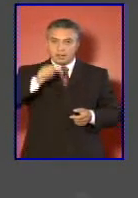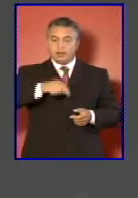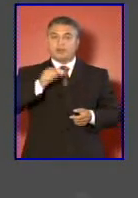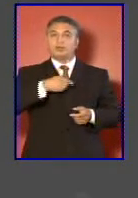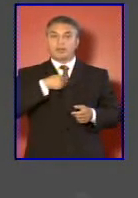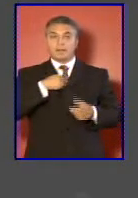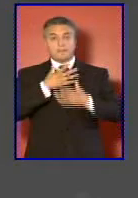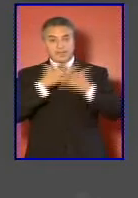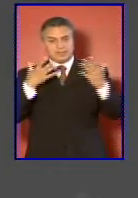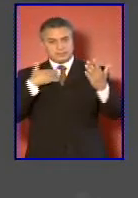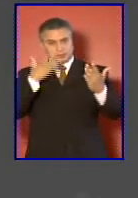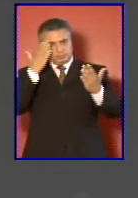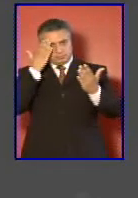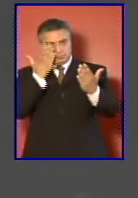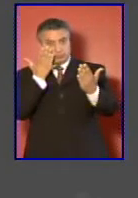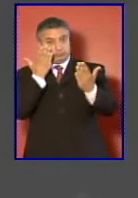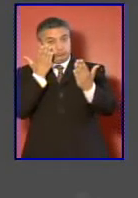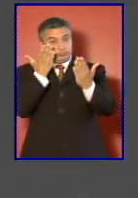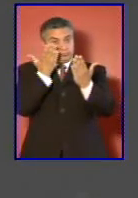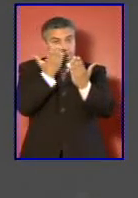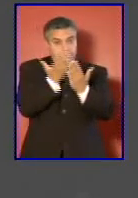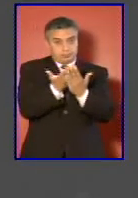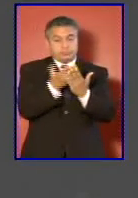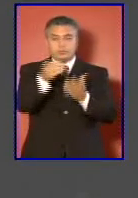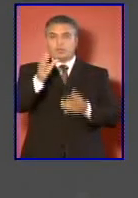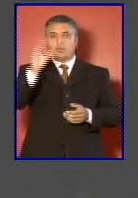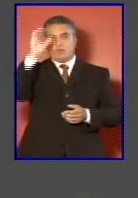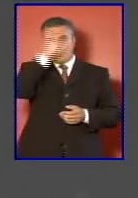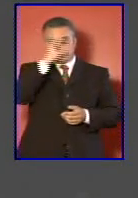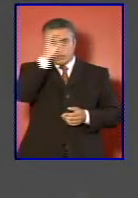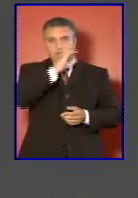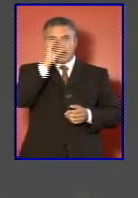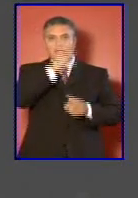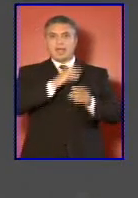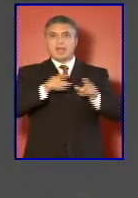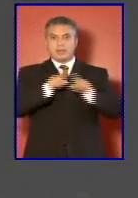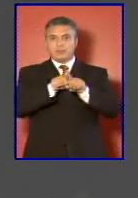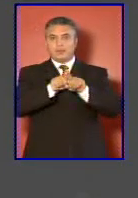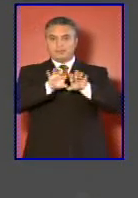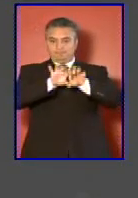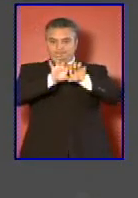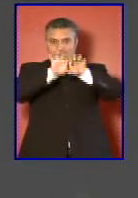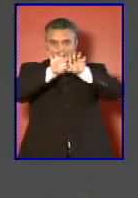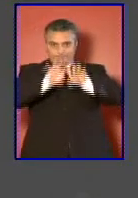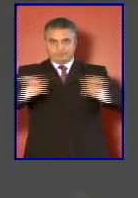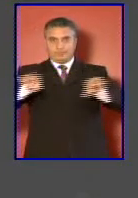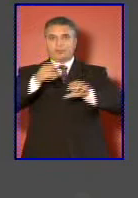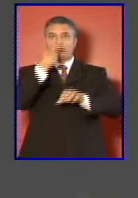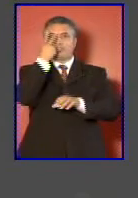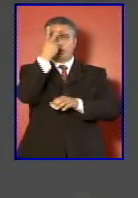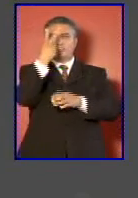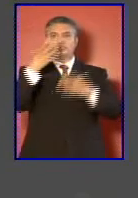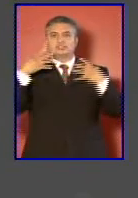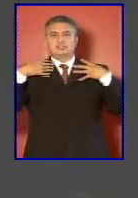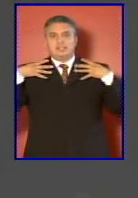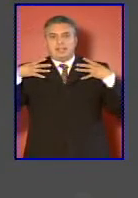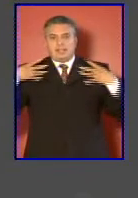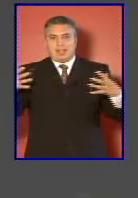aproximación es buscar dividir ambas empresas en dos grandes